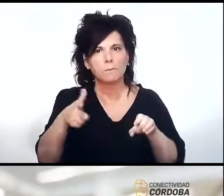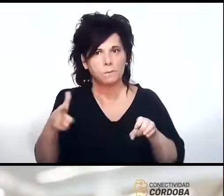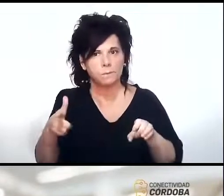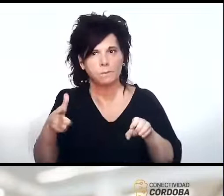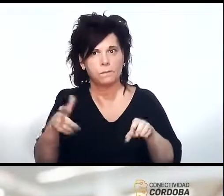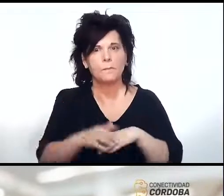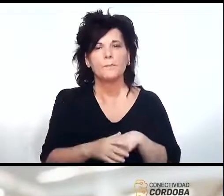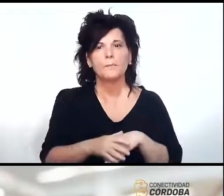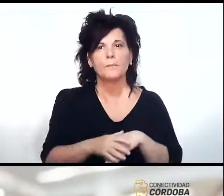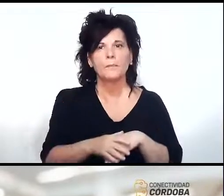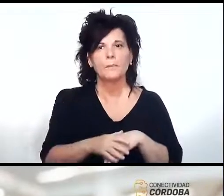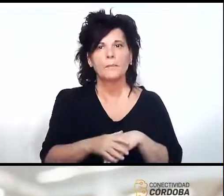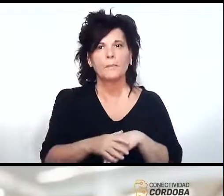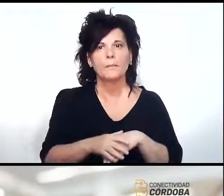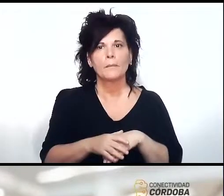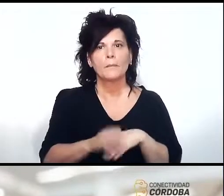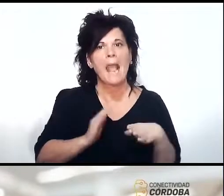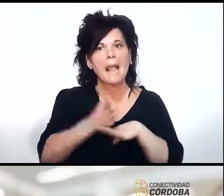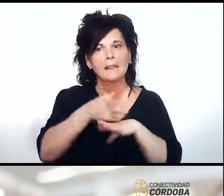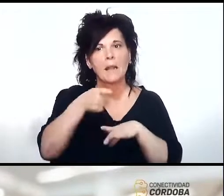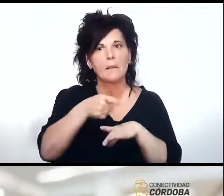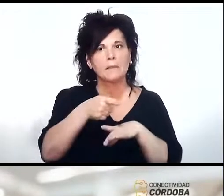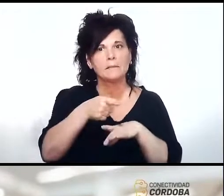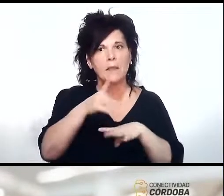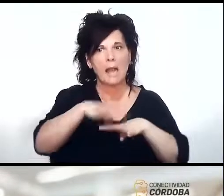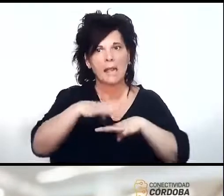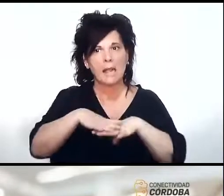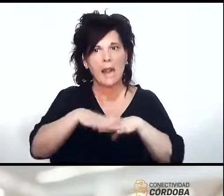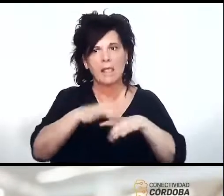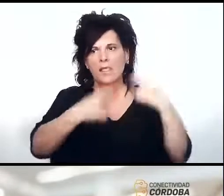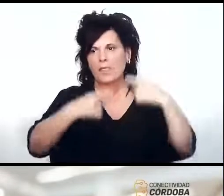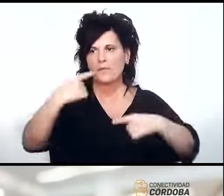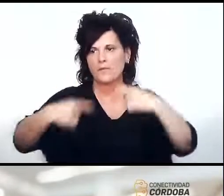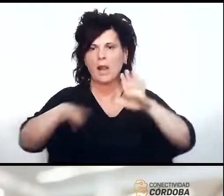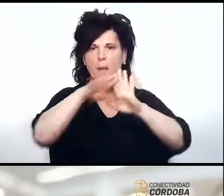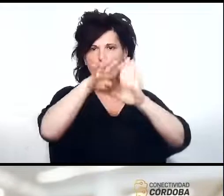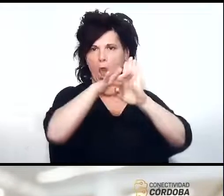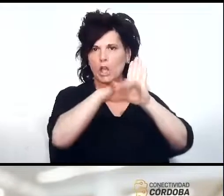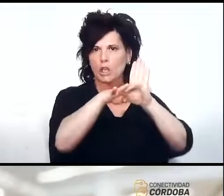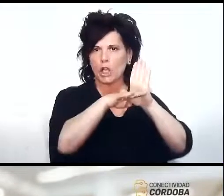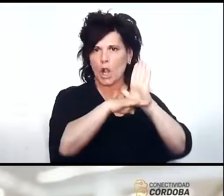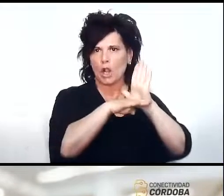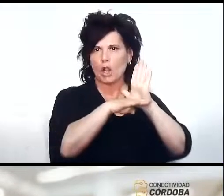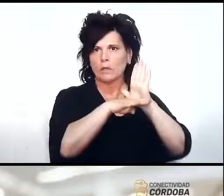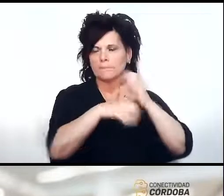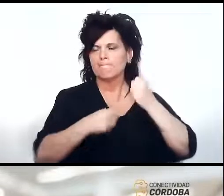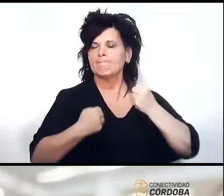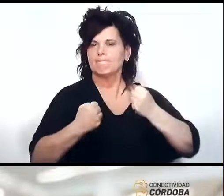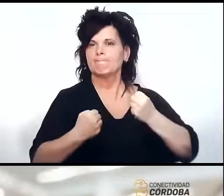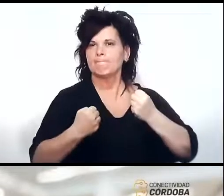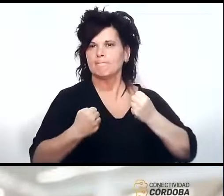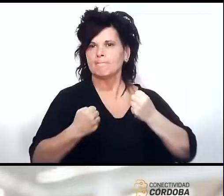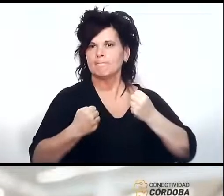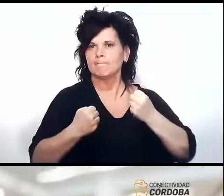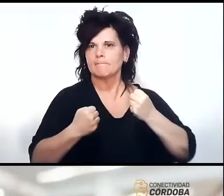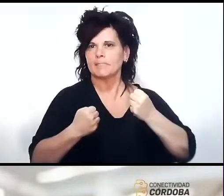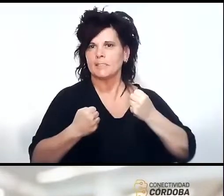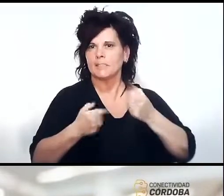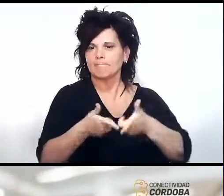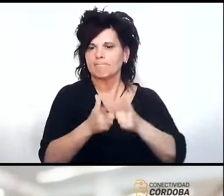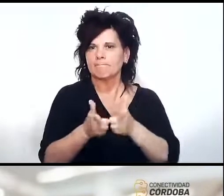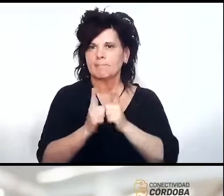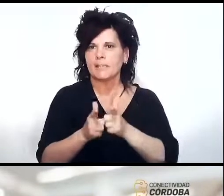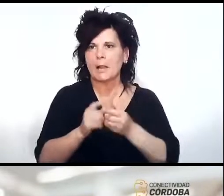y de a través de esas redes que hay distintos protocolos se intenta atacar el problema de la